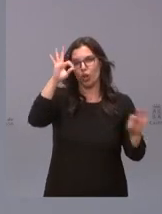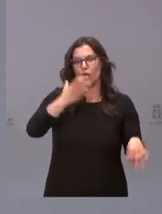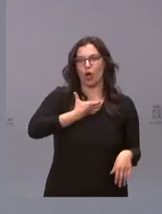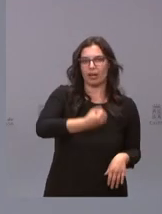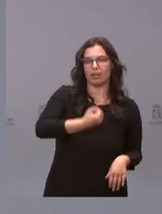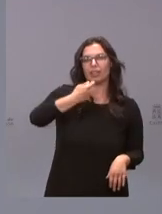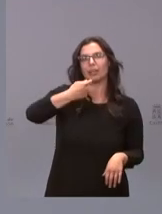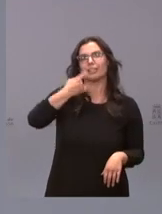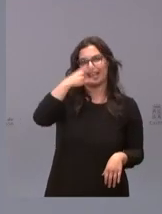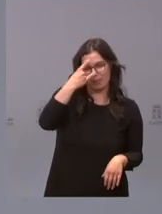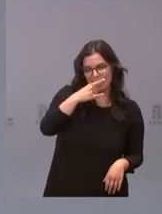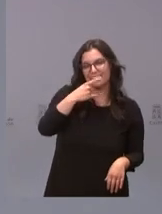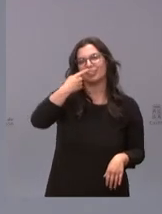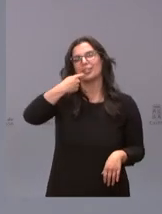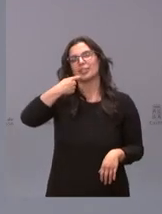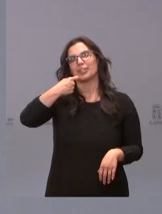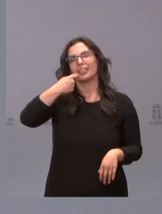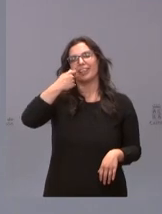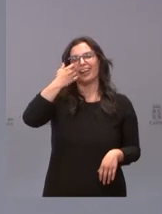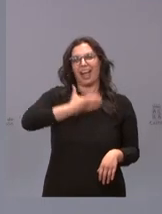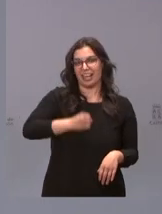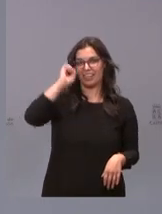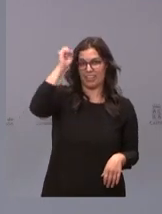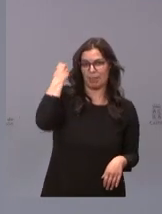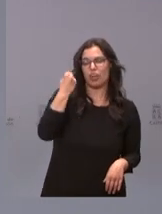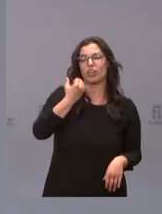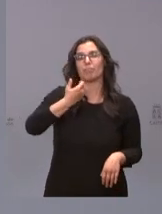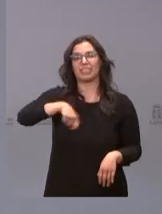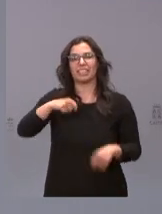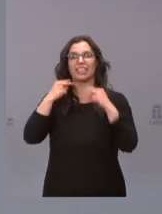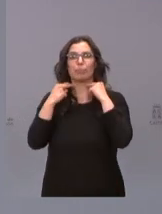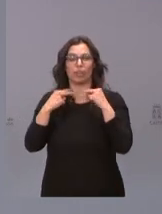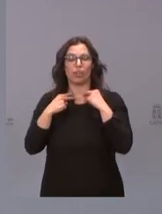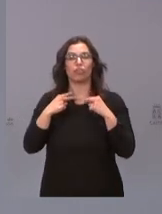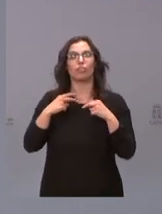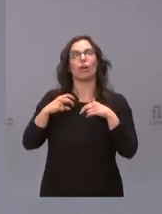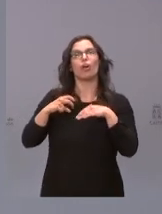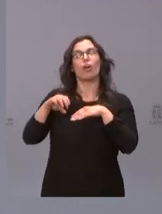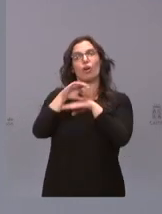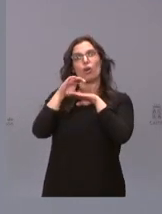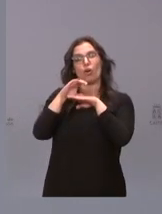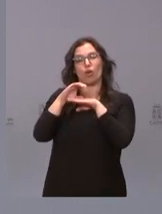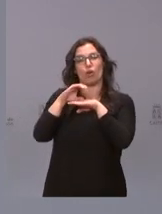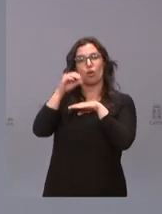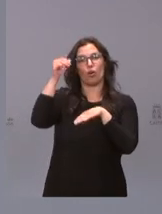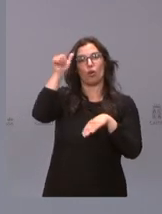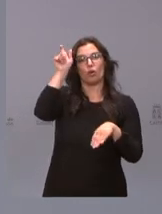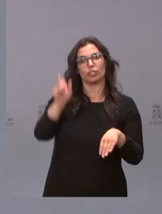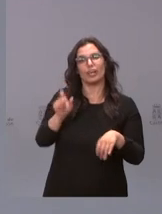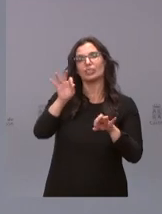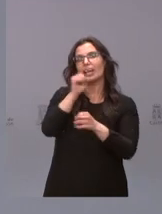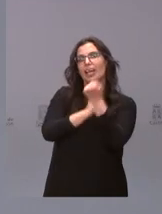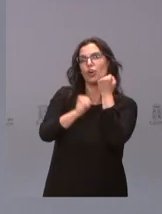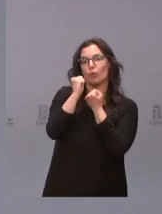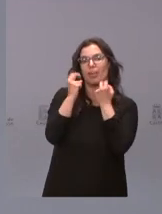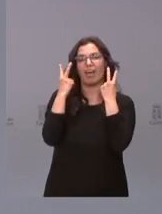Salamanca, al alcalde de Villamayor, al presidente de la Diputación, al consejero de Economía